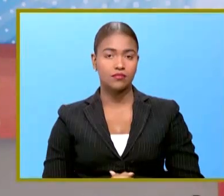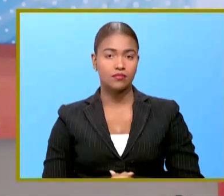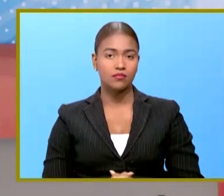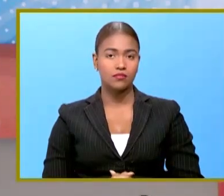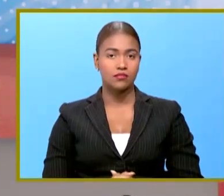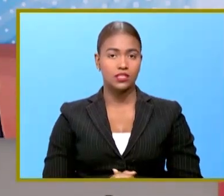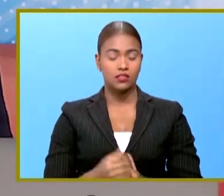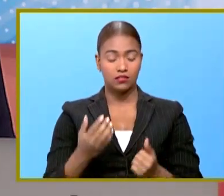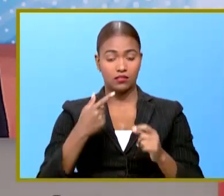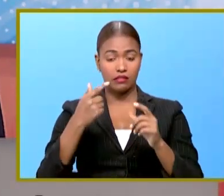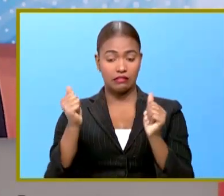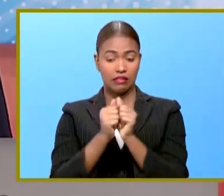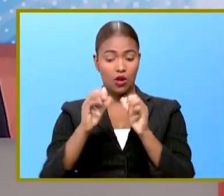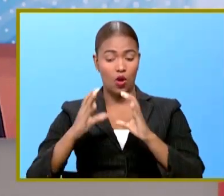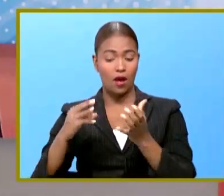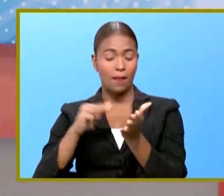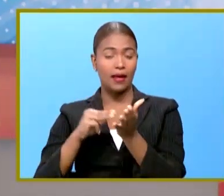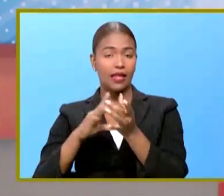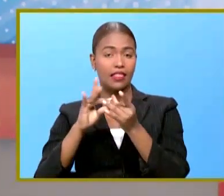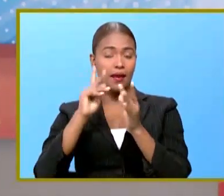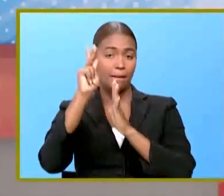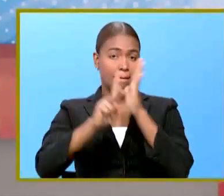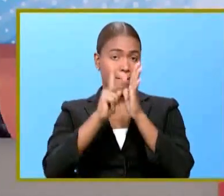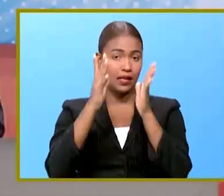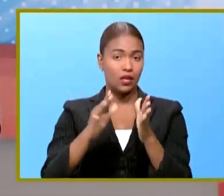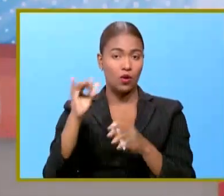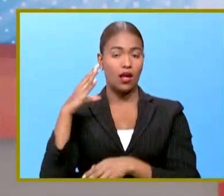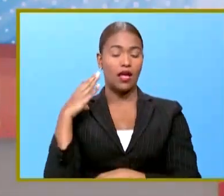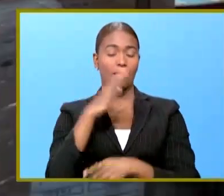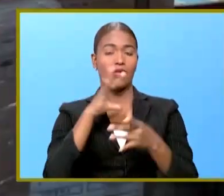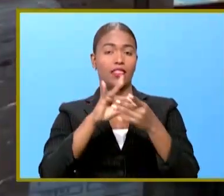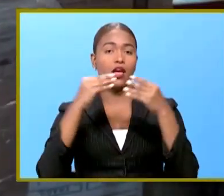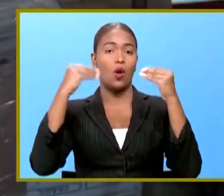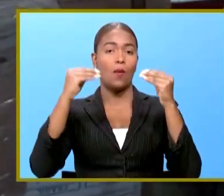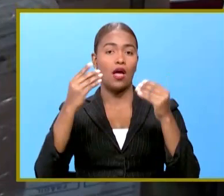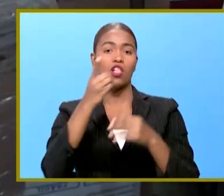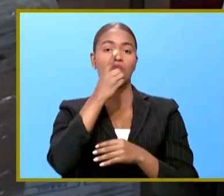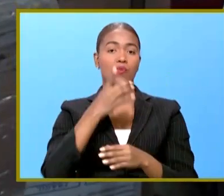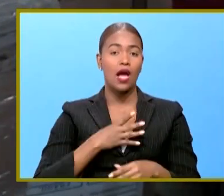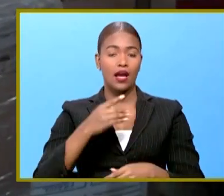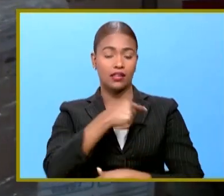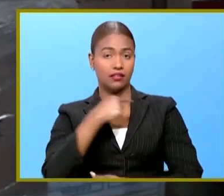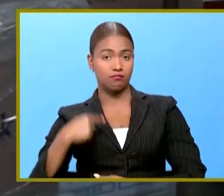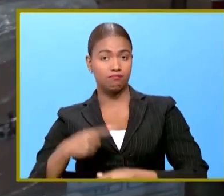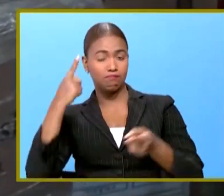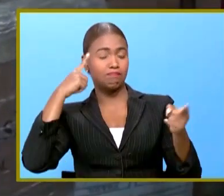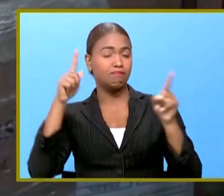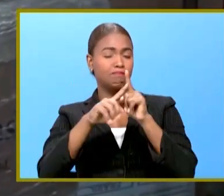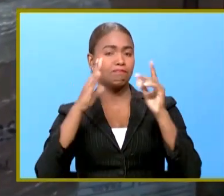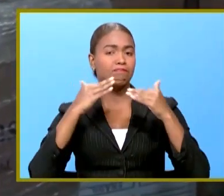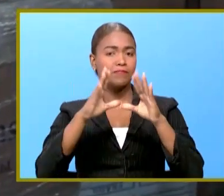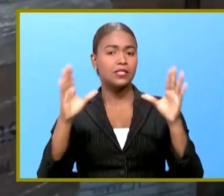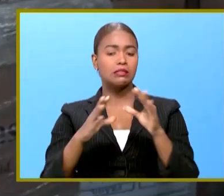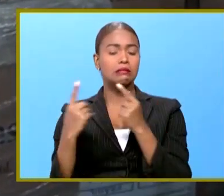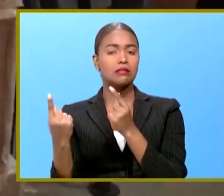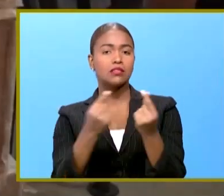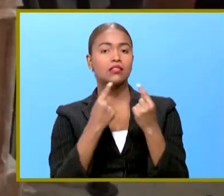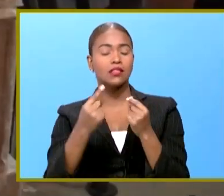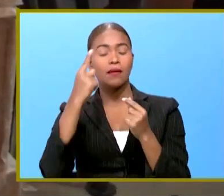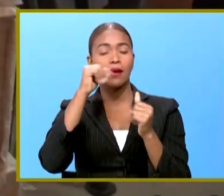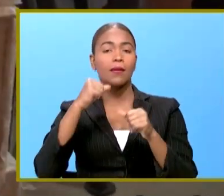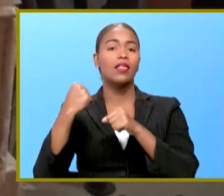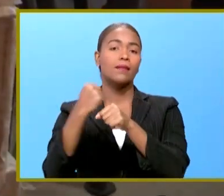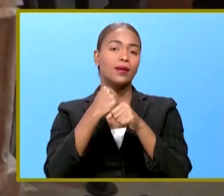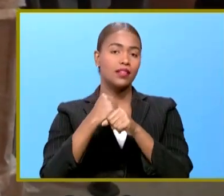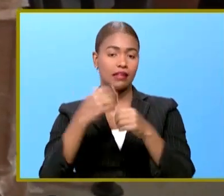De su lado el Colegio Dominicano de Periodistas y la Cámara de Comercio Dominico China acordaron facilitar la realización de actividades para